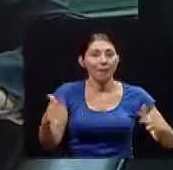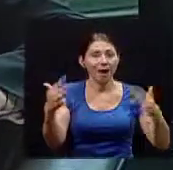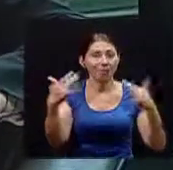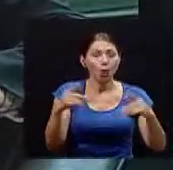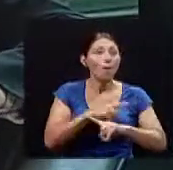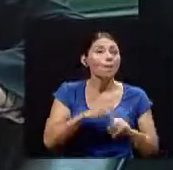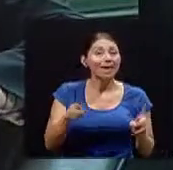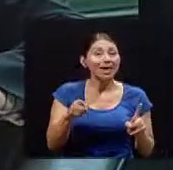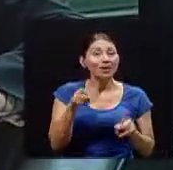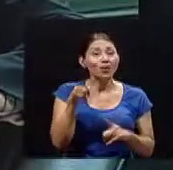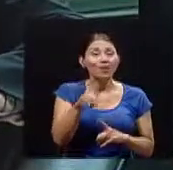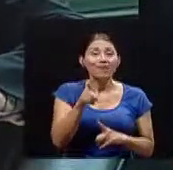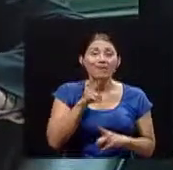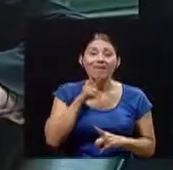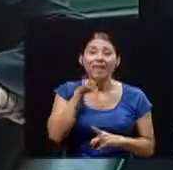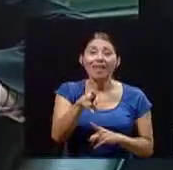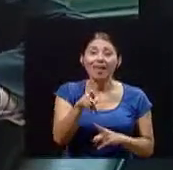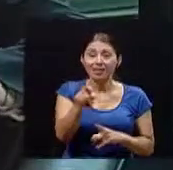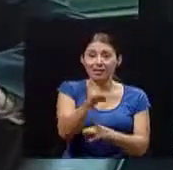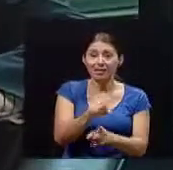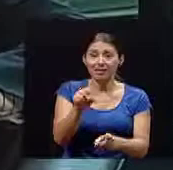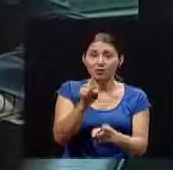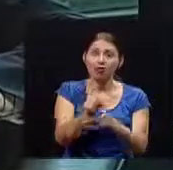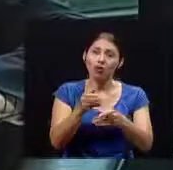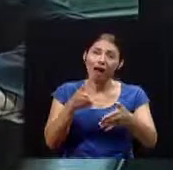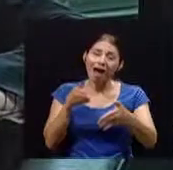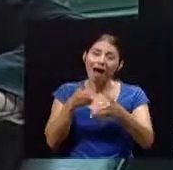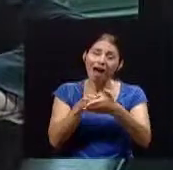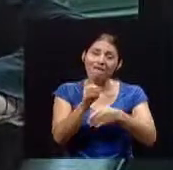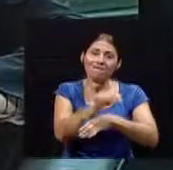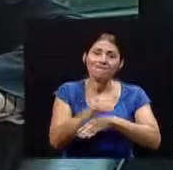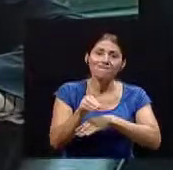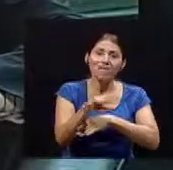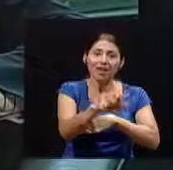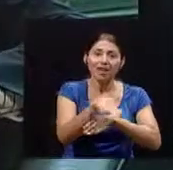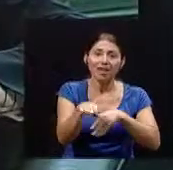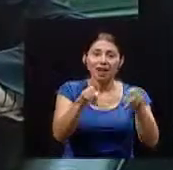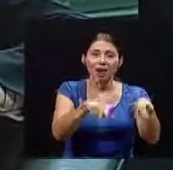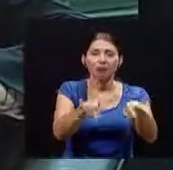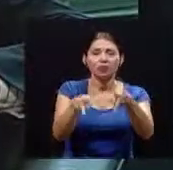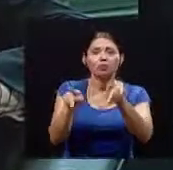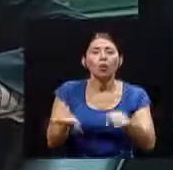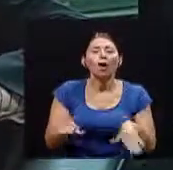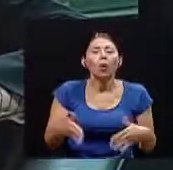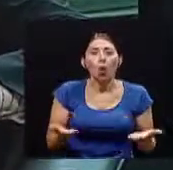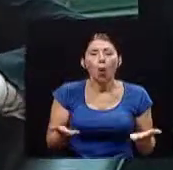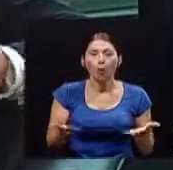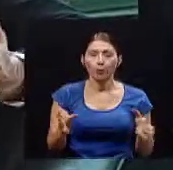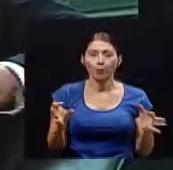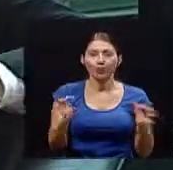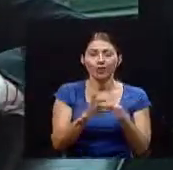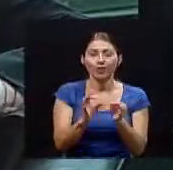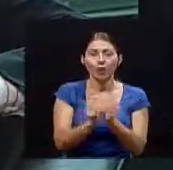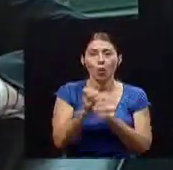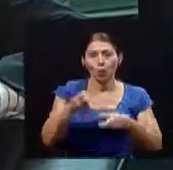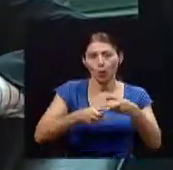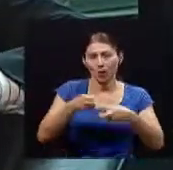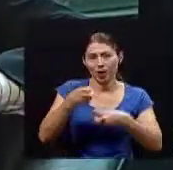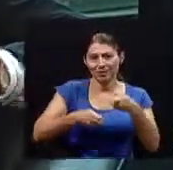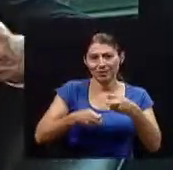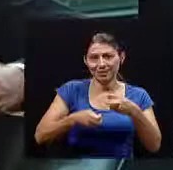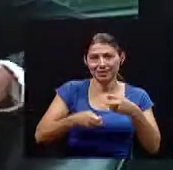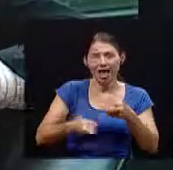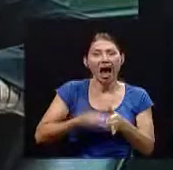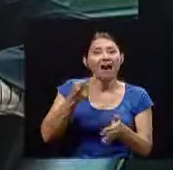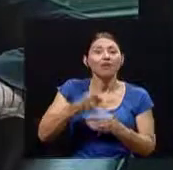efectos más bien de los ecosistemas en el ser humano tienen que ver más con los problemas bueno uno a veces se